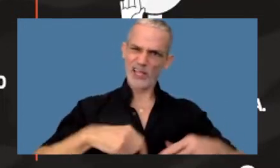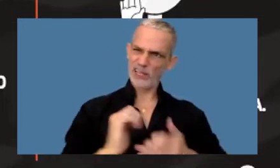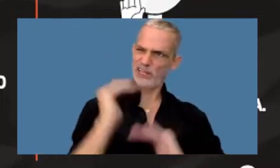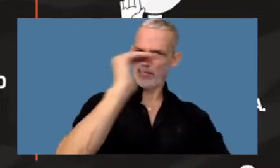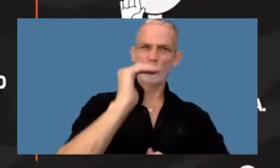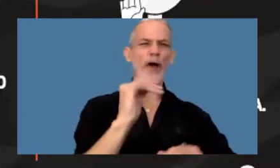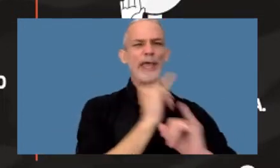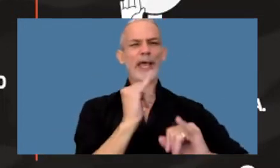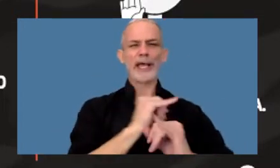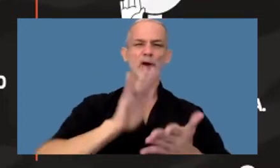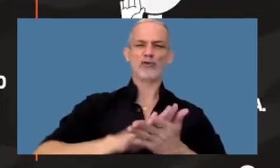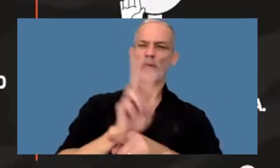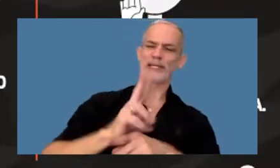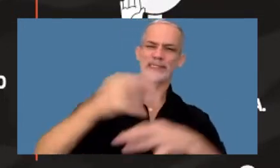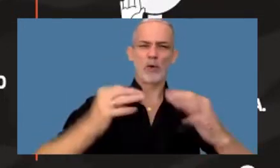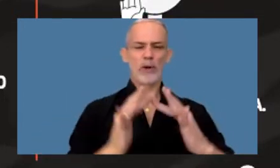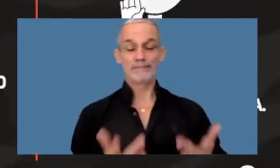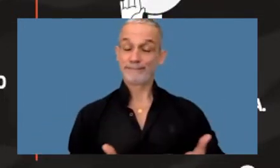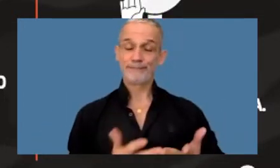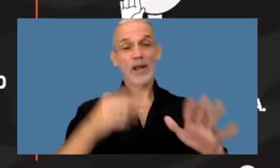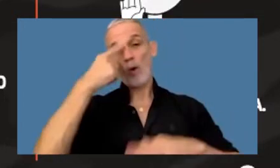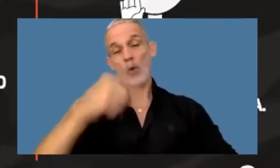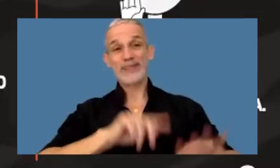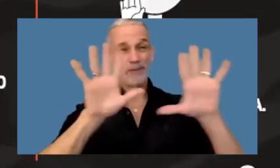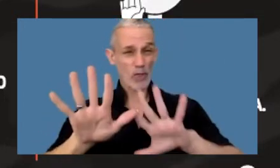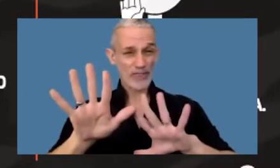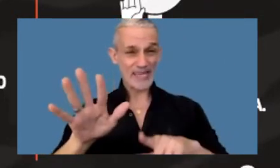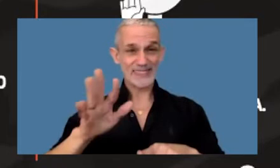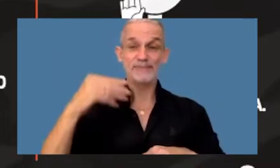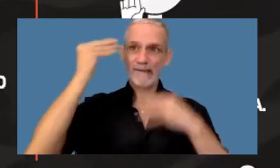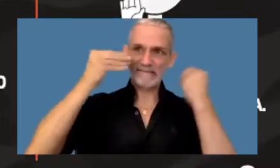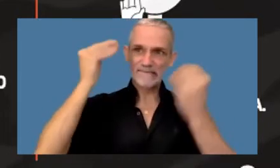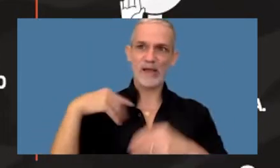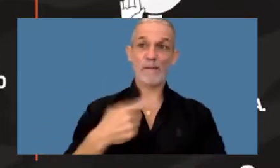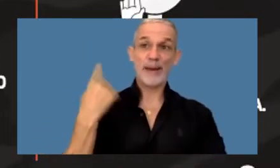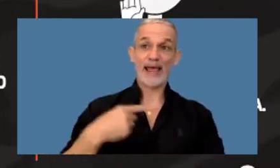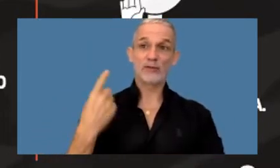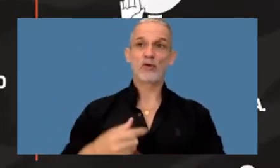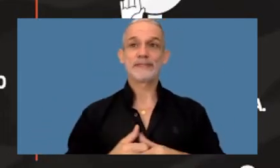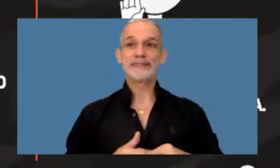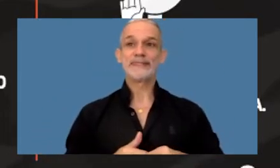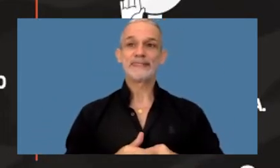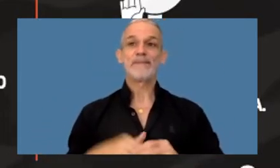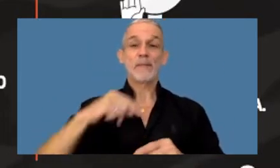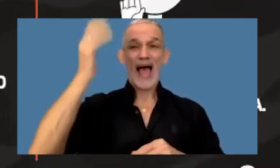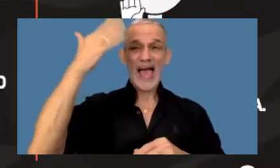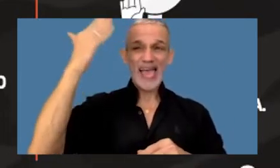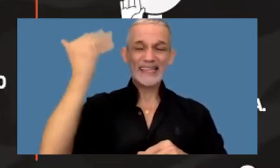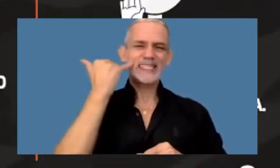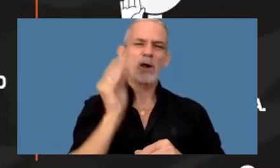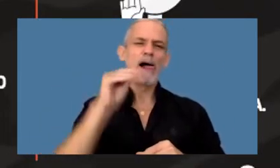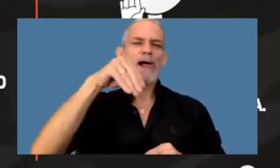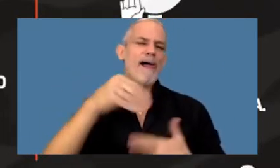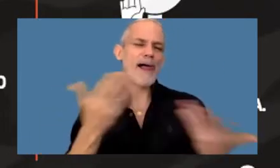ingenieros en ciberseguridad y por último algo que nos preocupa y que probablemente para esta charla sea una llapa pero